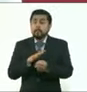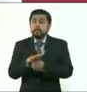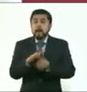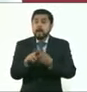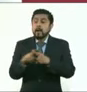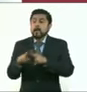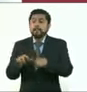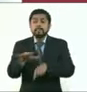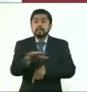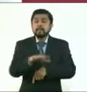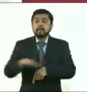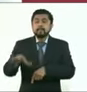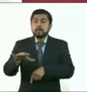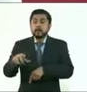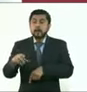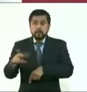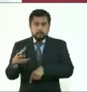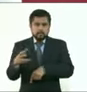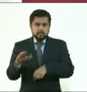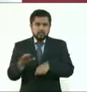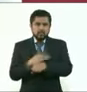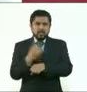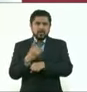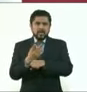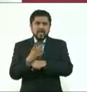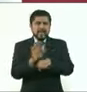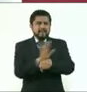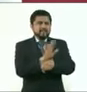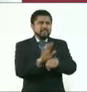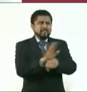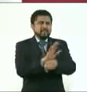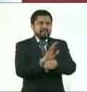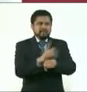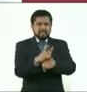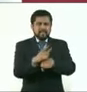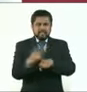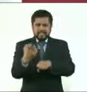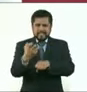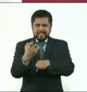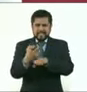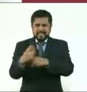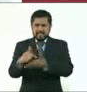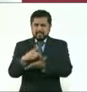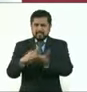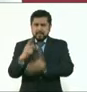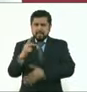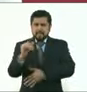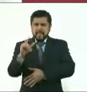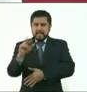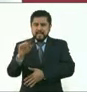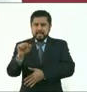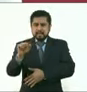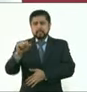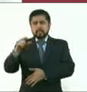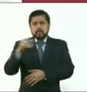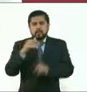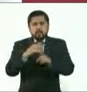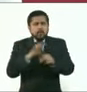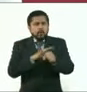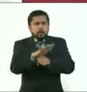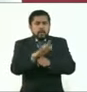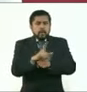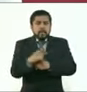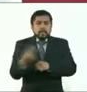distintas áreas, porque finalmente el beneficio de Pilares es para la población. Queremos llegar, como les he dicho, a atender a un